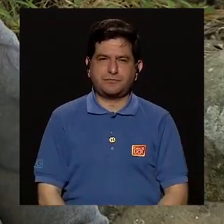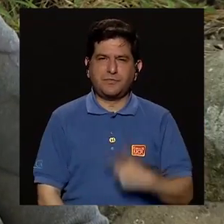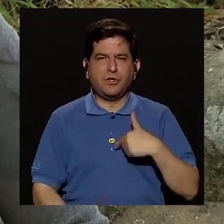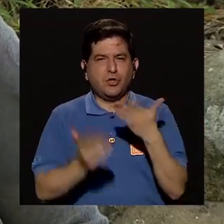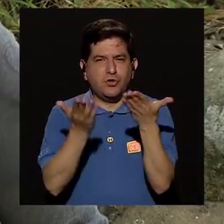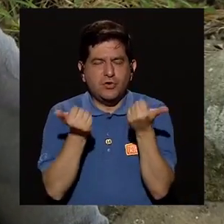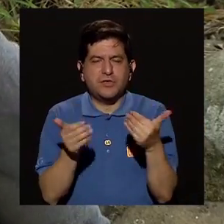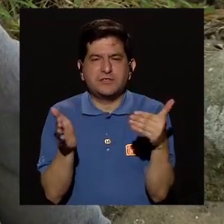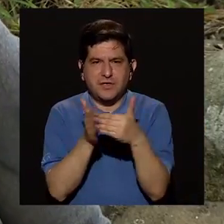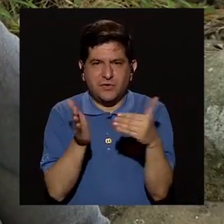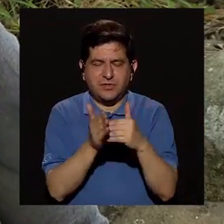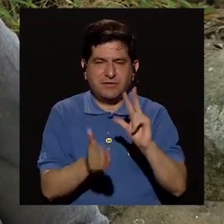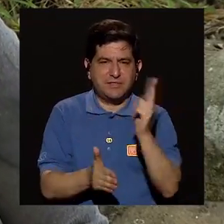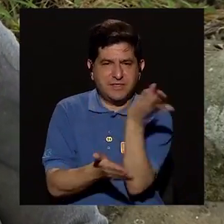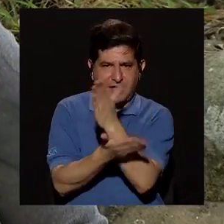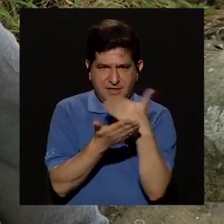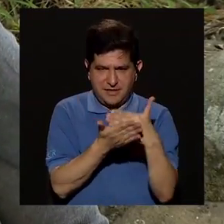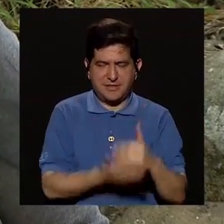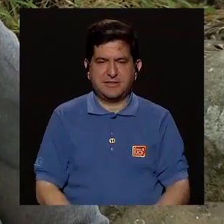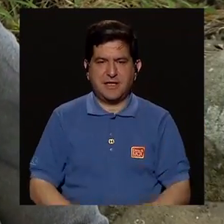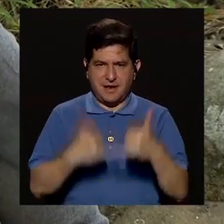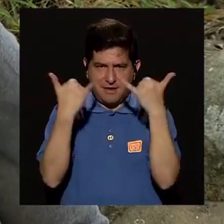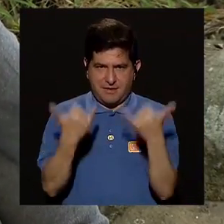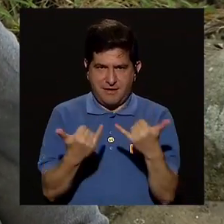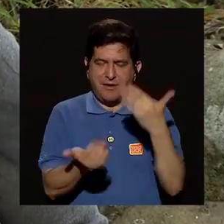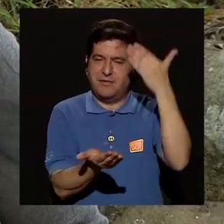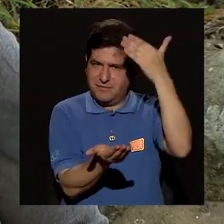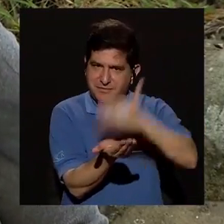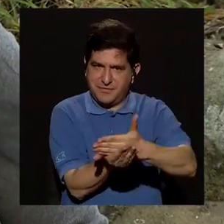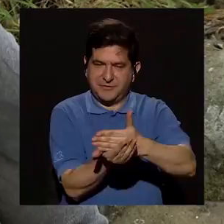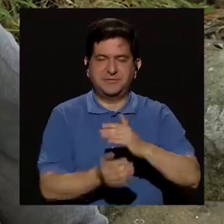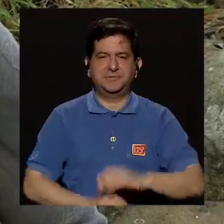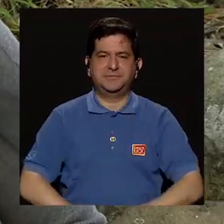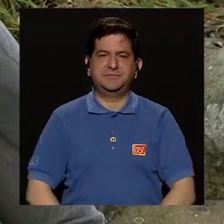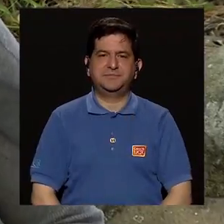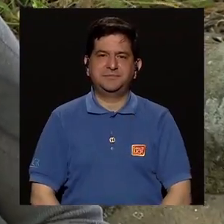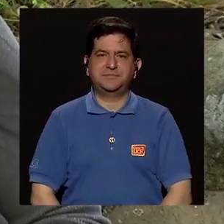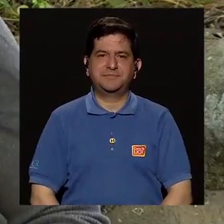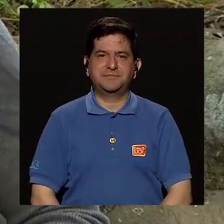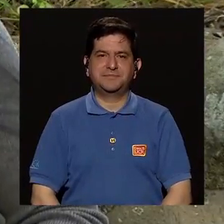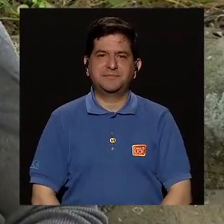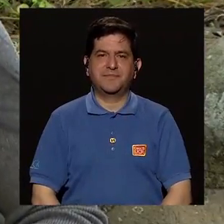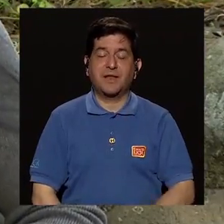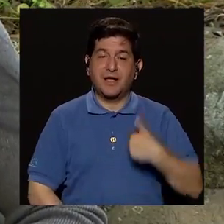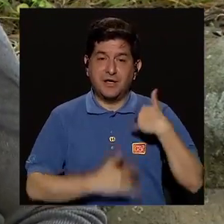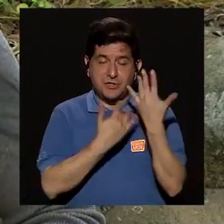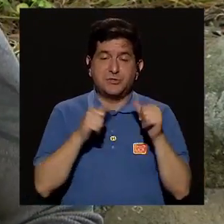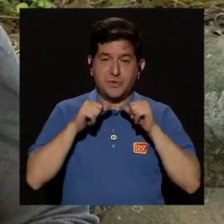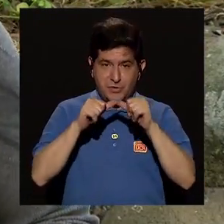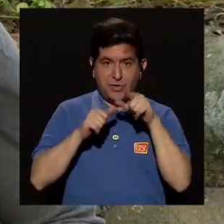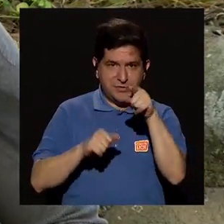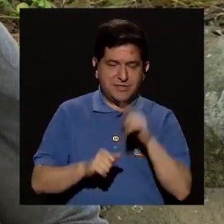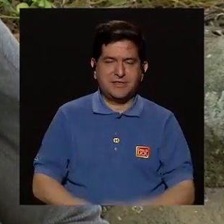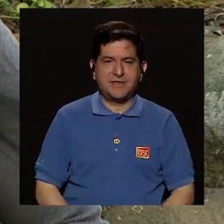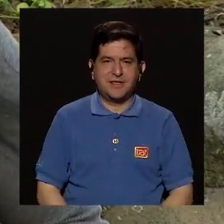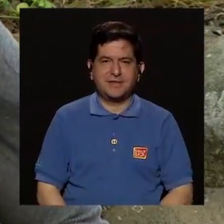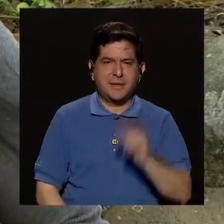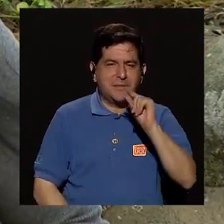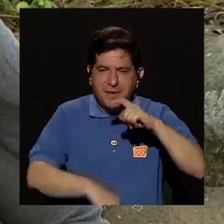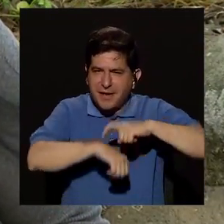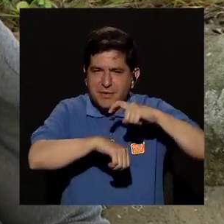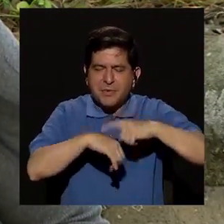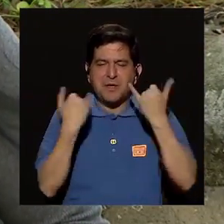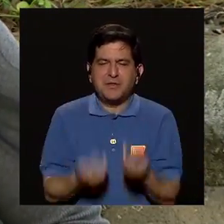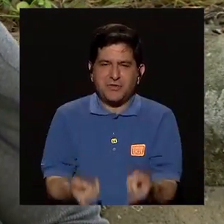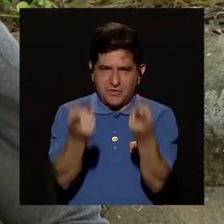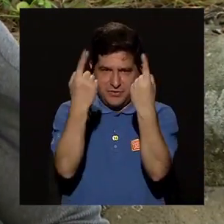yo quisiera que retomemos eso en el tercer bloque. Ahorita tenemos que enviar a una pausa. espero que se queden ahí este ratito